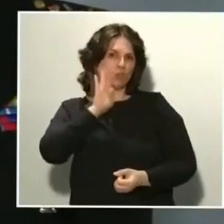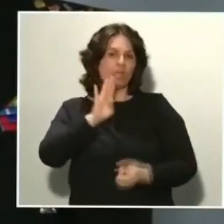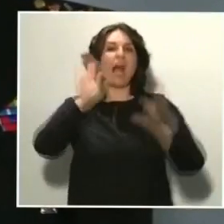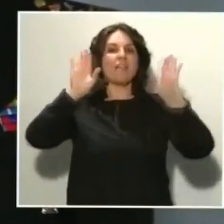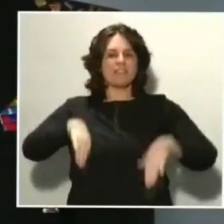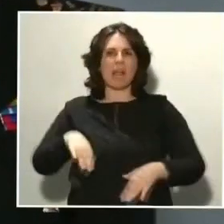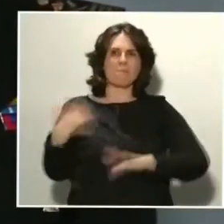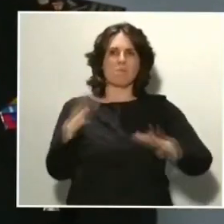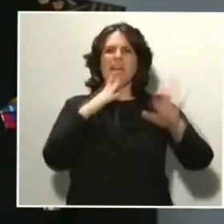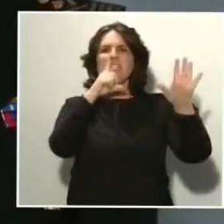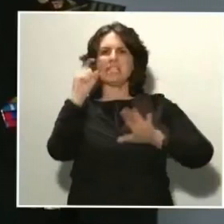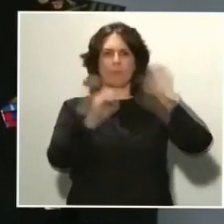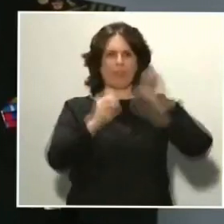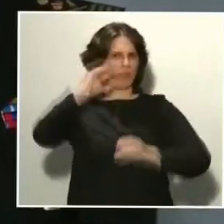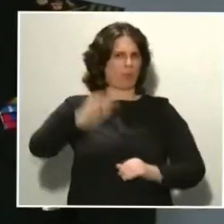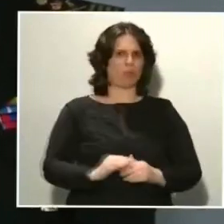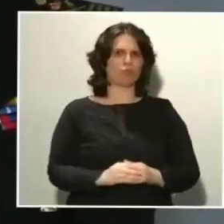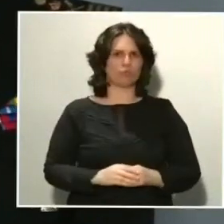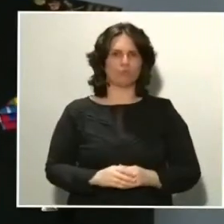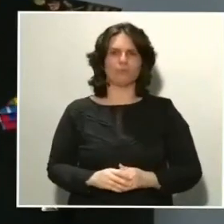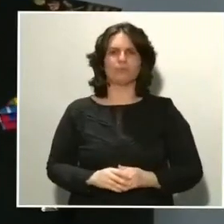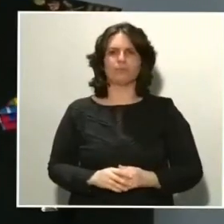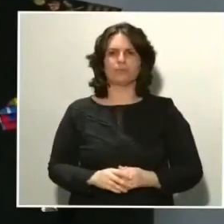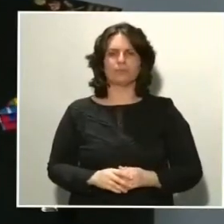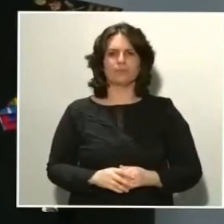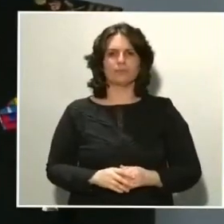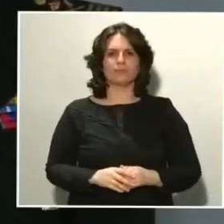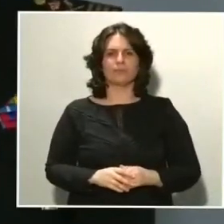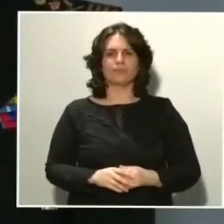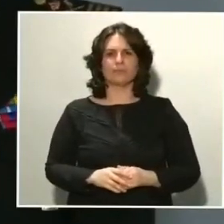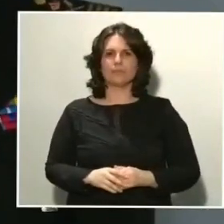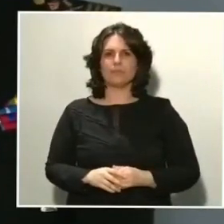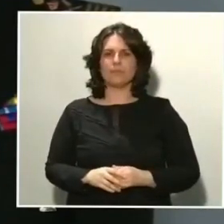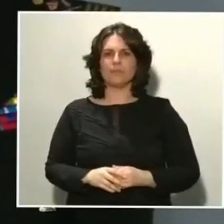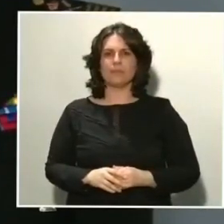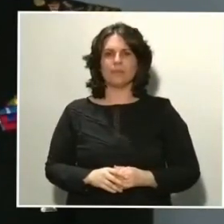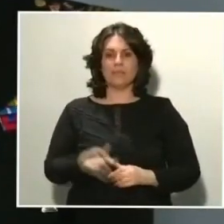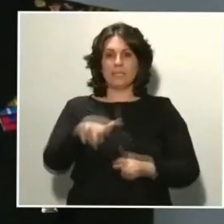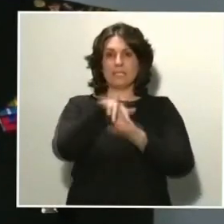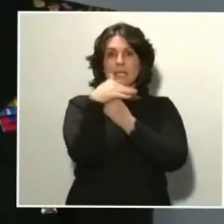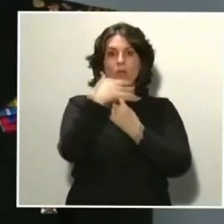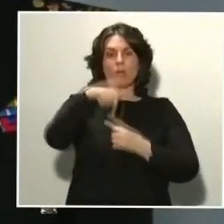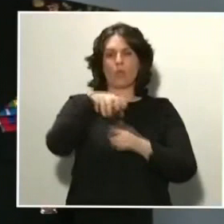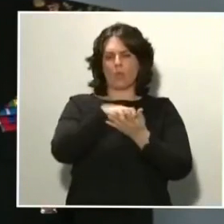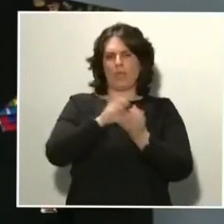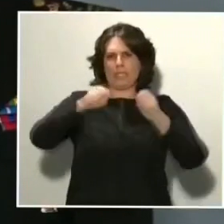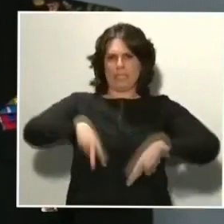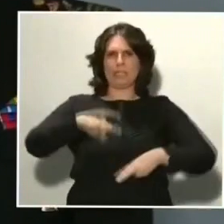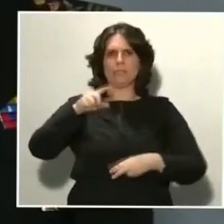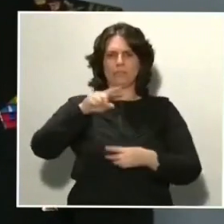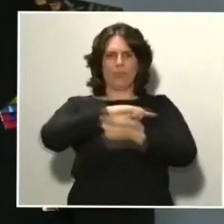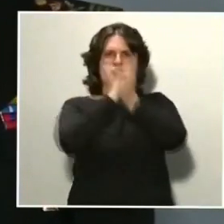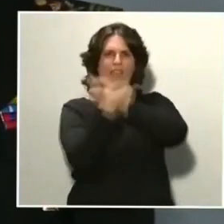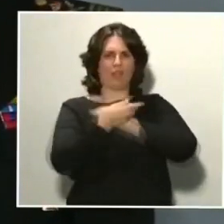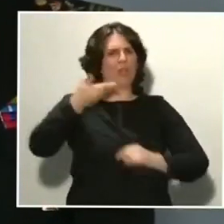un 60%. No cabe duda que esta situación ha supuesto una modificación importante de los hábitos de las